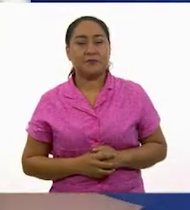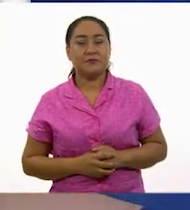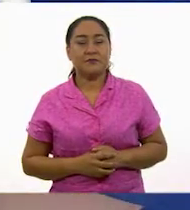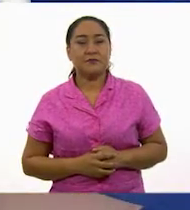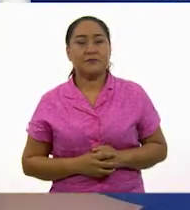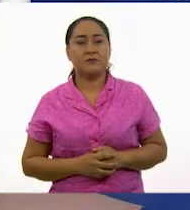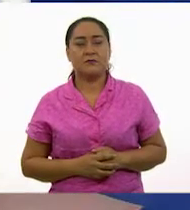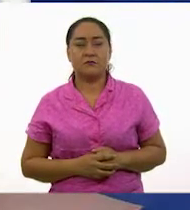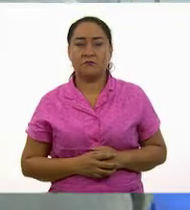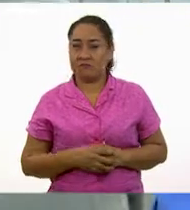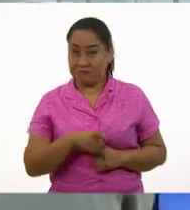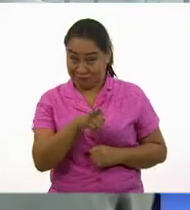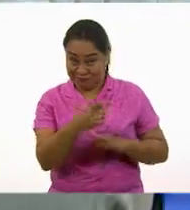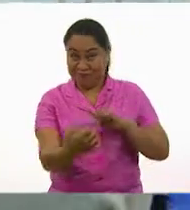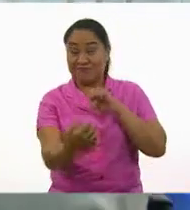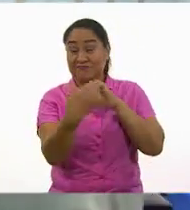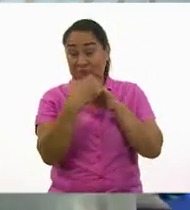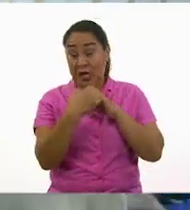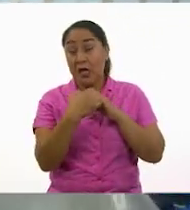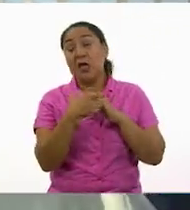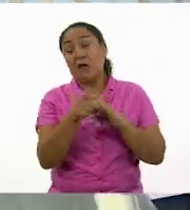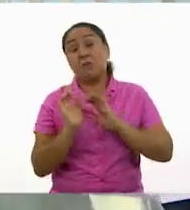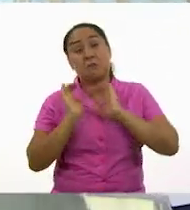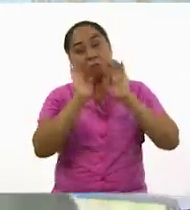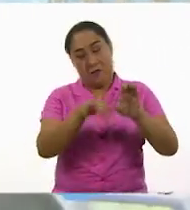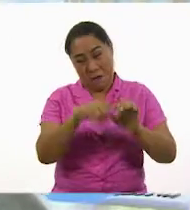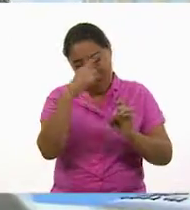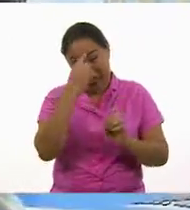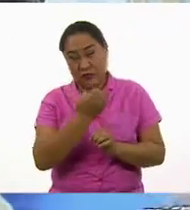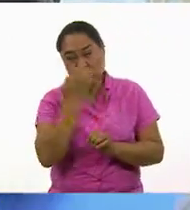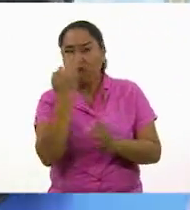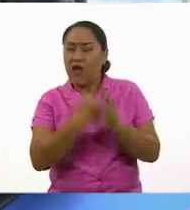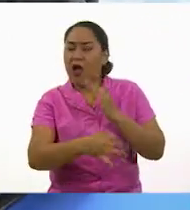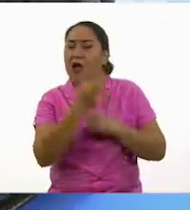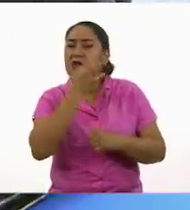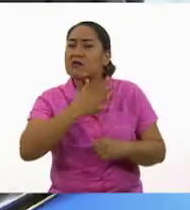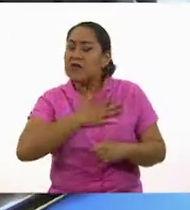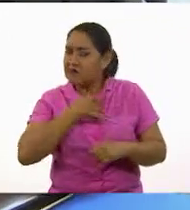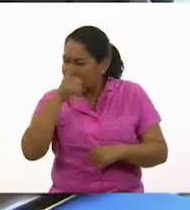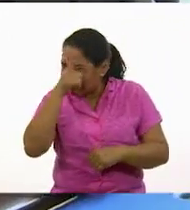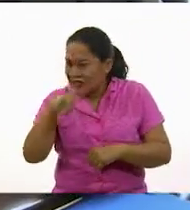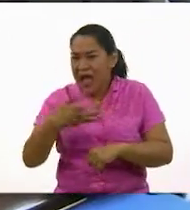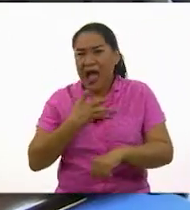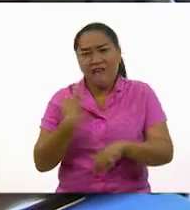¿Usted nos engañó? Inscribió a su nieta en la escuela. Sin decirnos que está enferma.